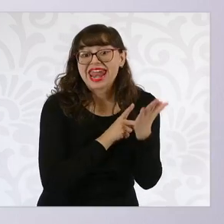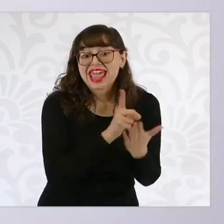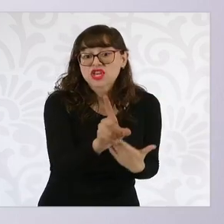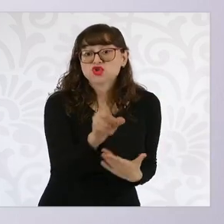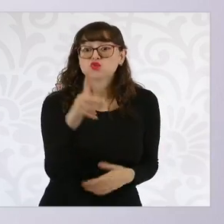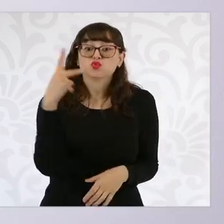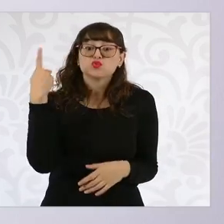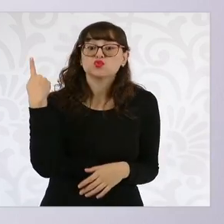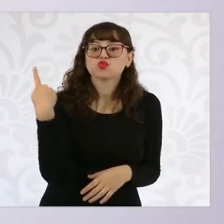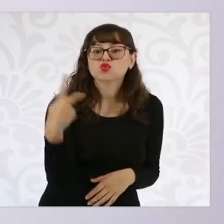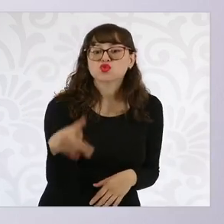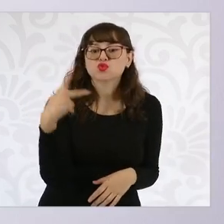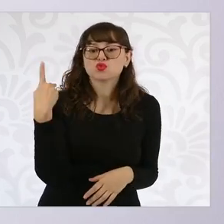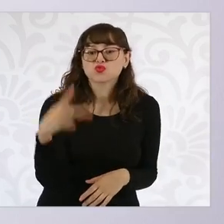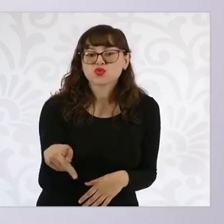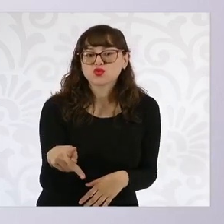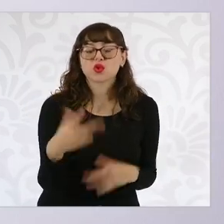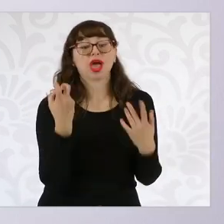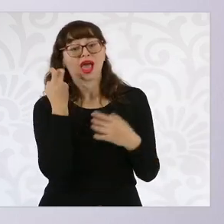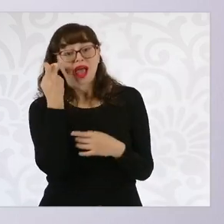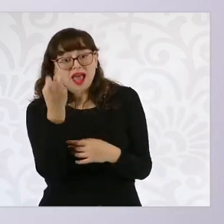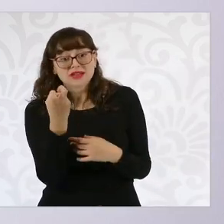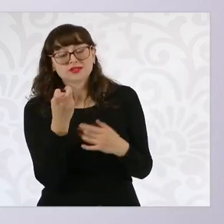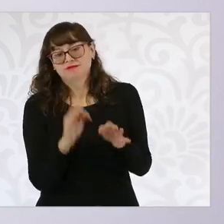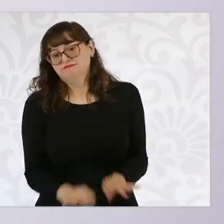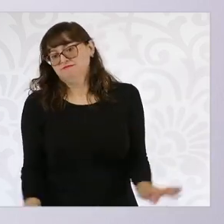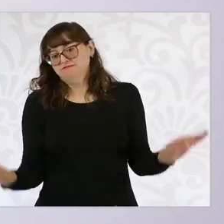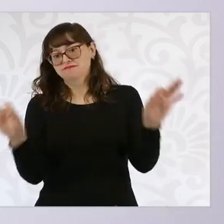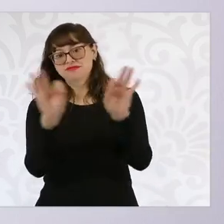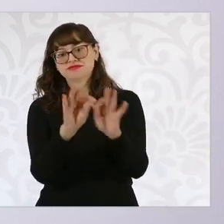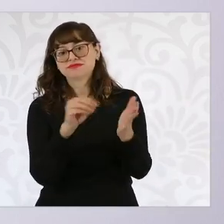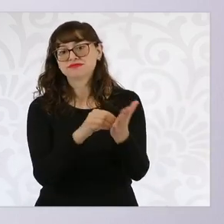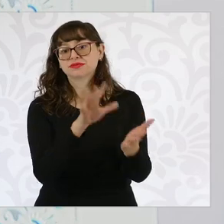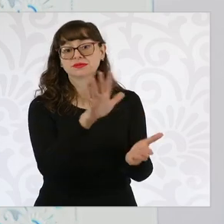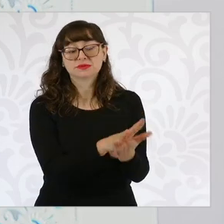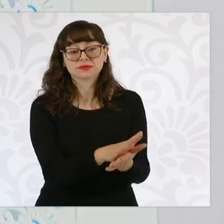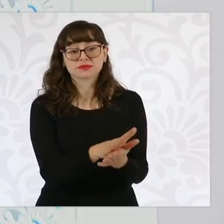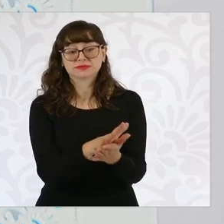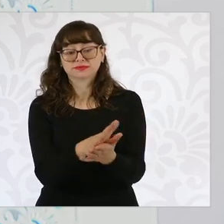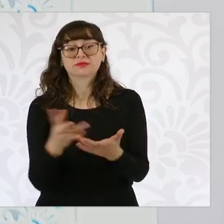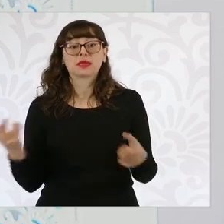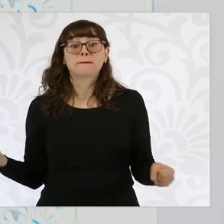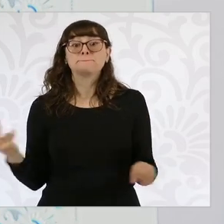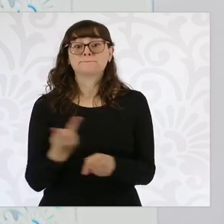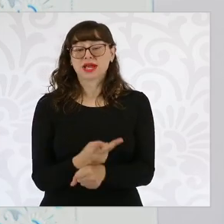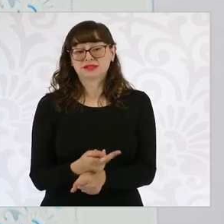Eso es muy importante porque durante todo el periodo neoliberal,